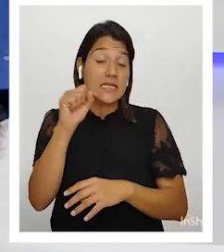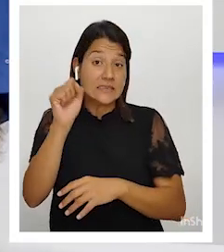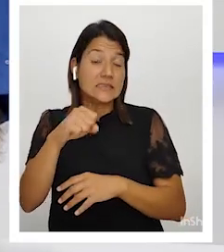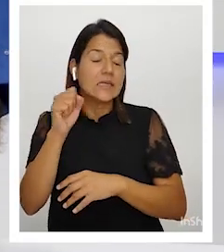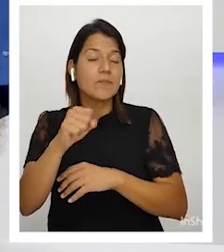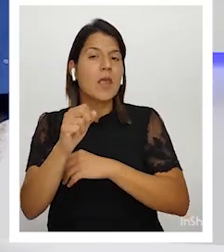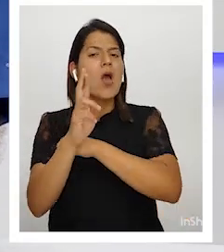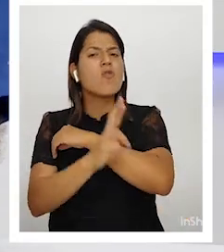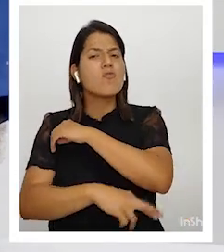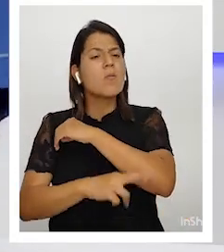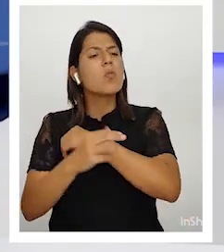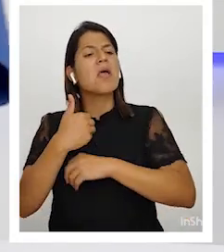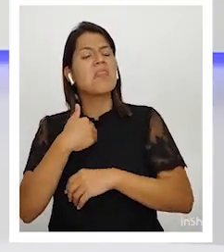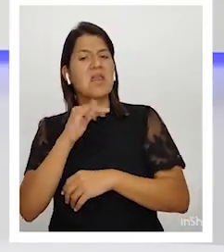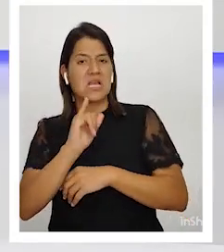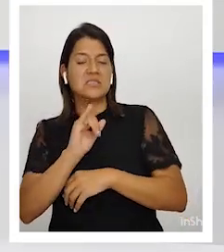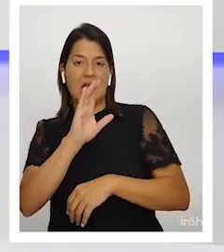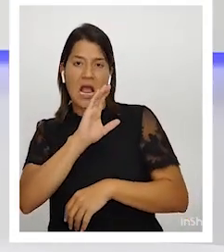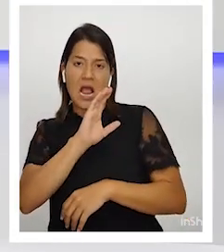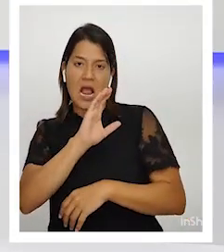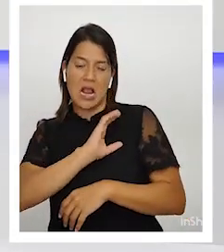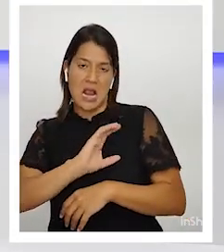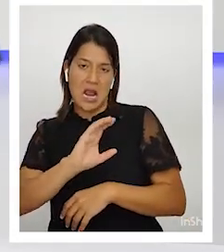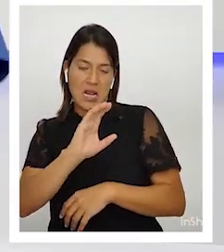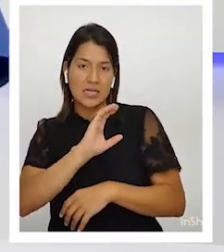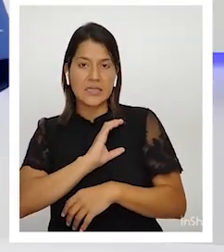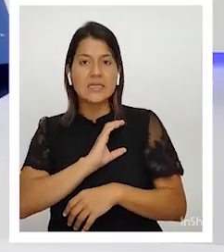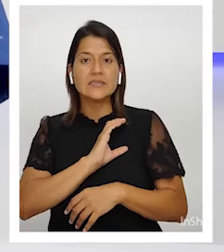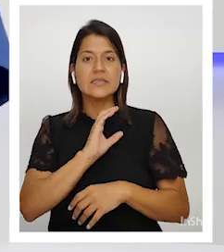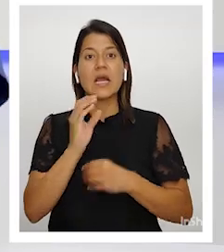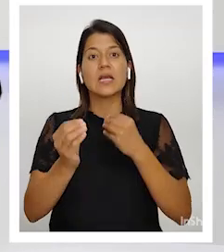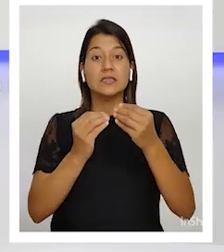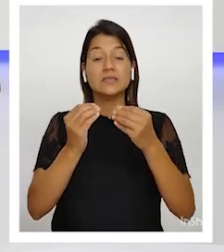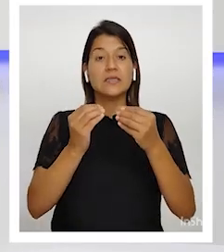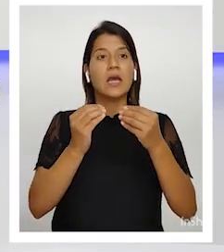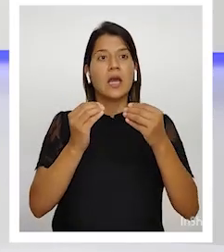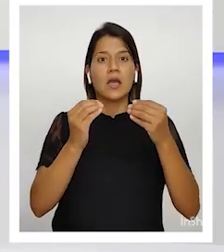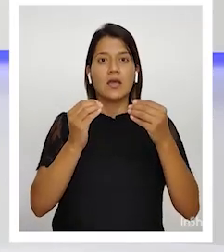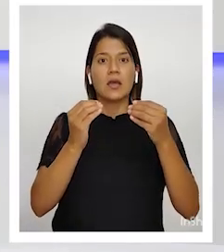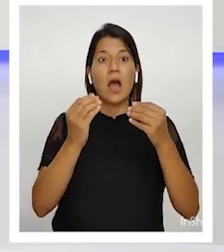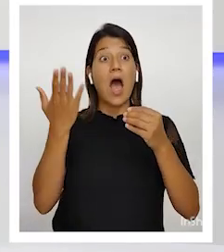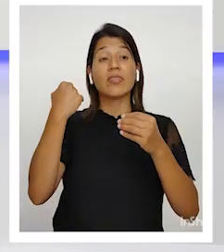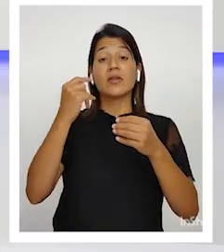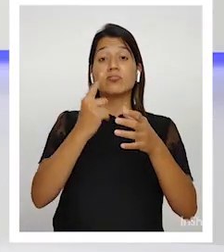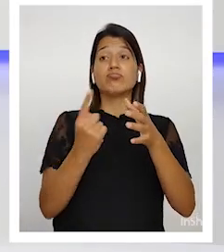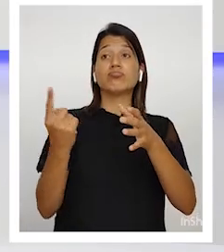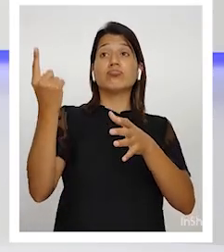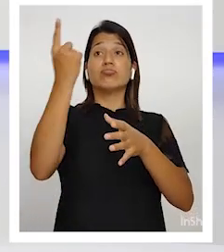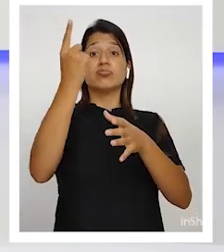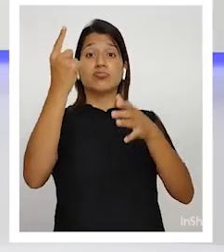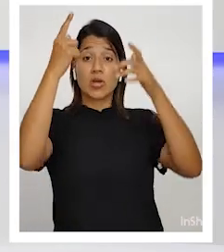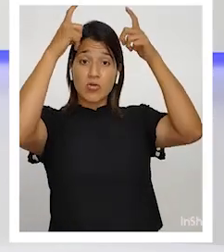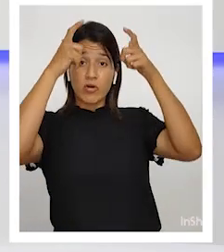tiene esa virtud. Se le quitó el poder al rey y lo dividió en tres, ¿verdad? El poder ejecutivo que